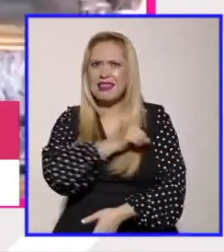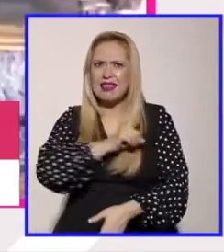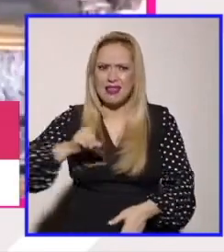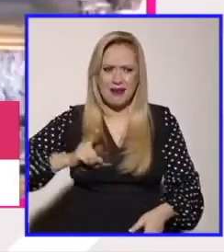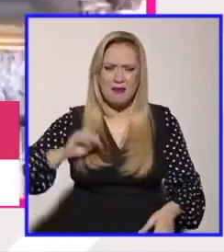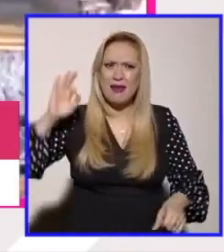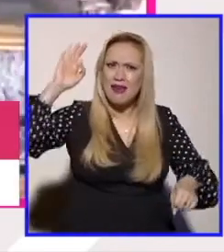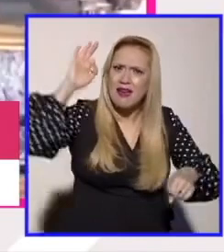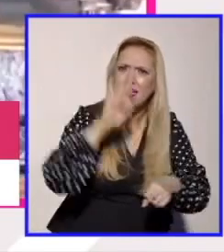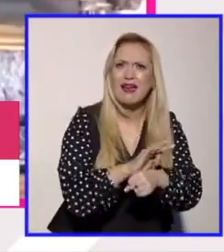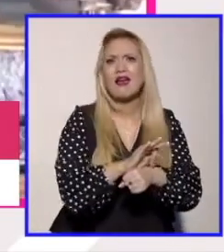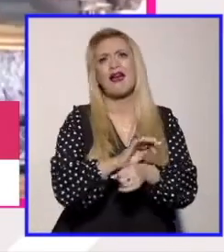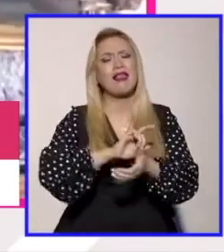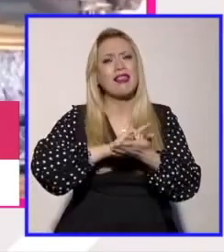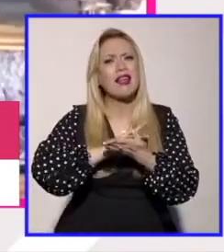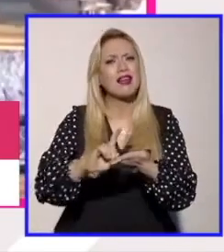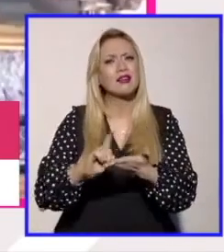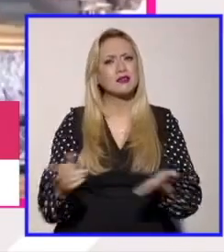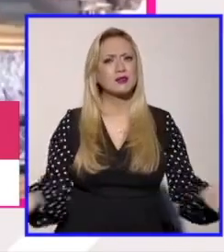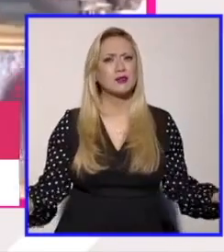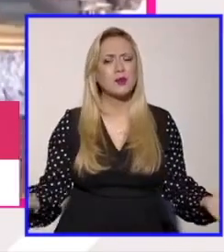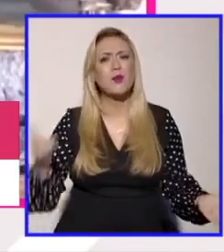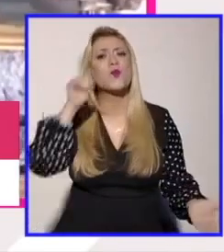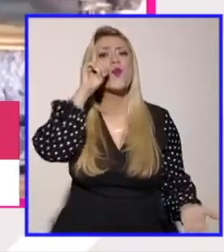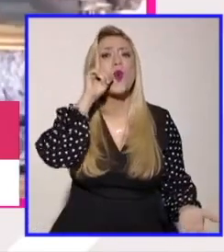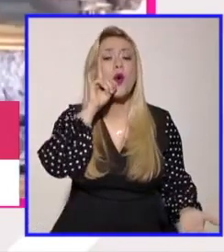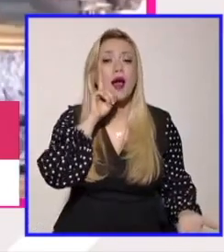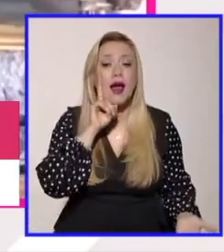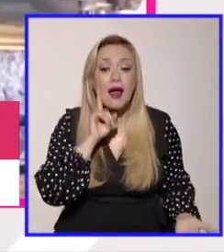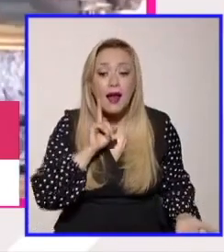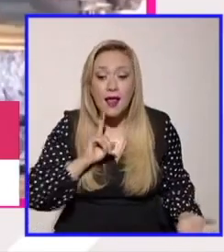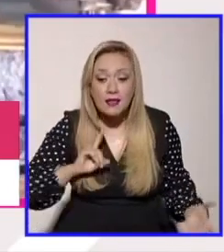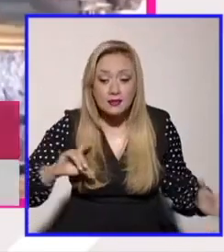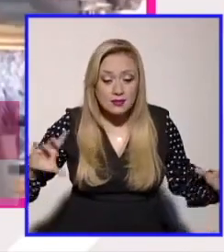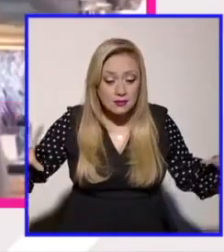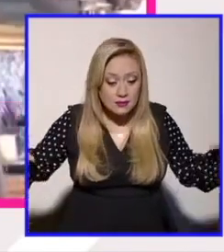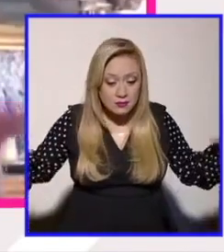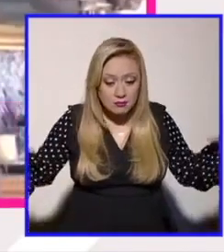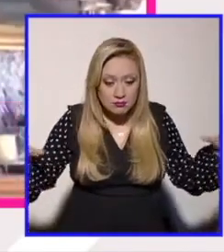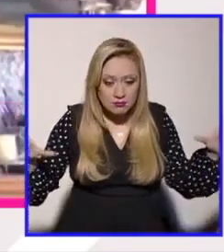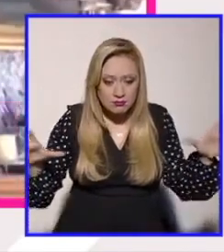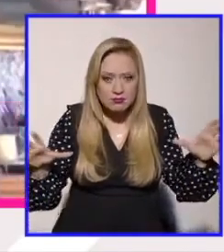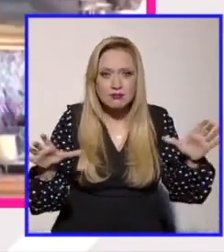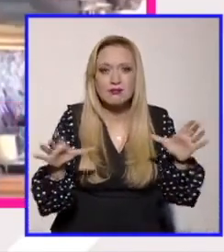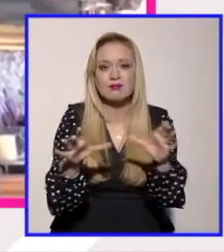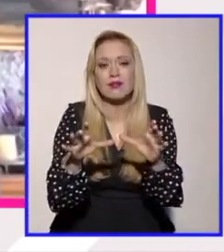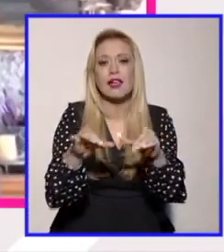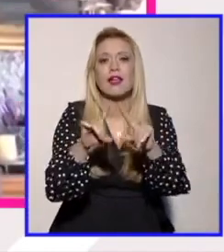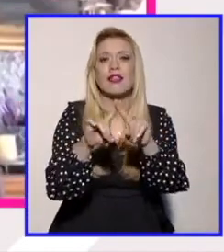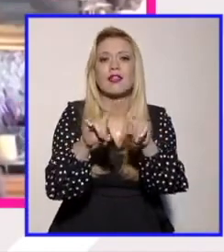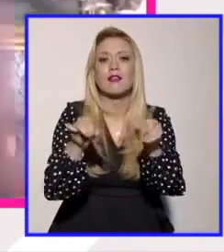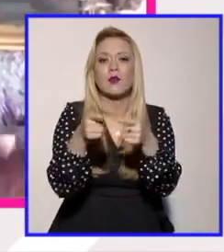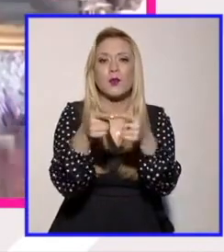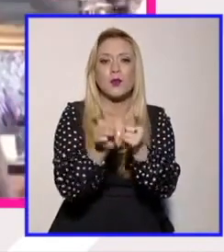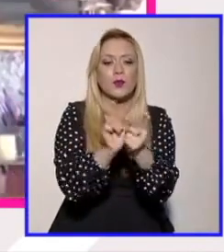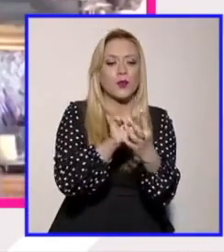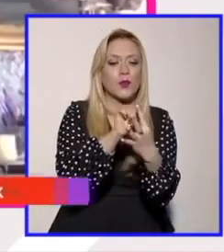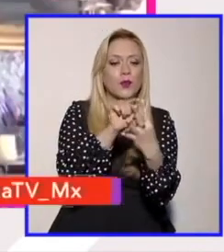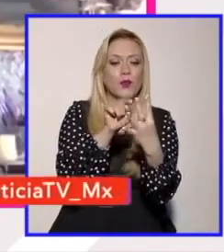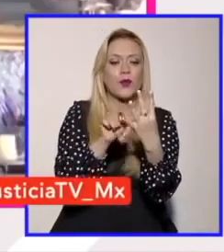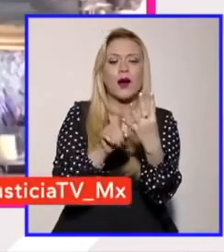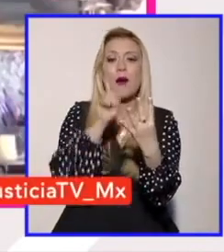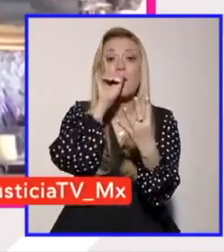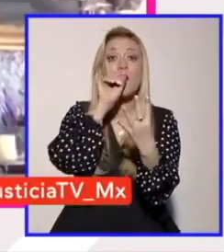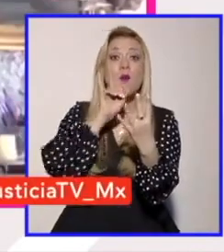un grupo pues o sea ya de las mujeres pero a lo que voy es una corriente que busca derechos que busca la garantía y el reconocimiento de la dignidad de